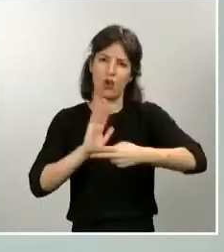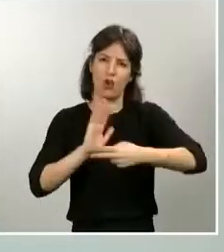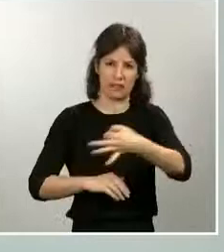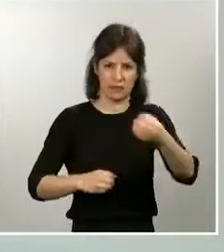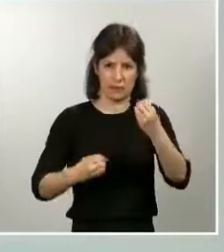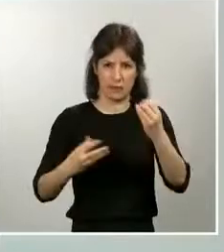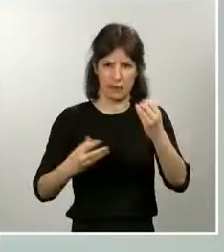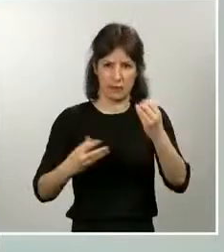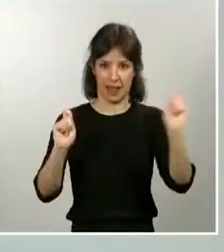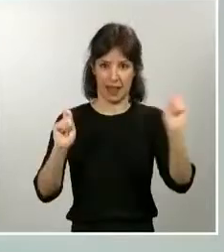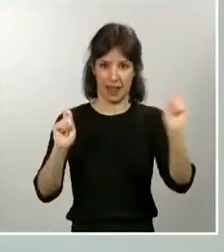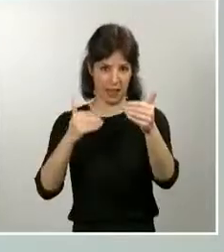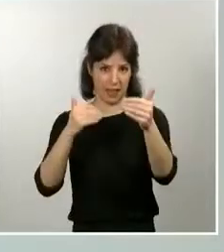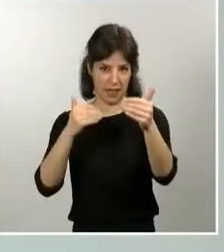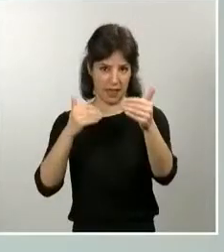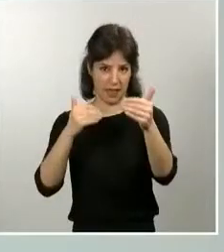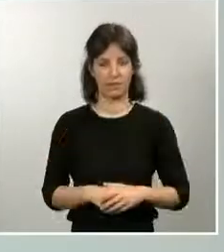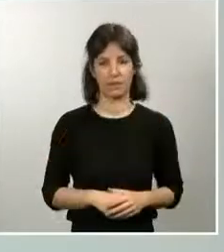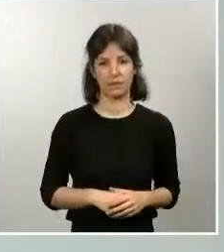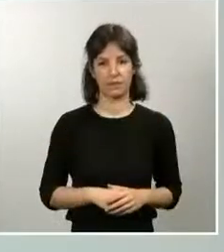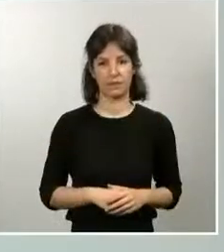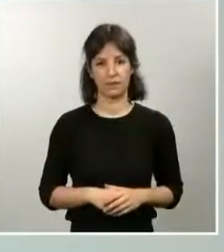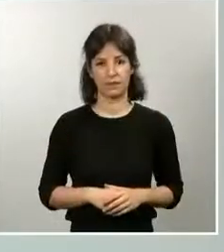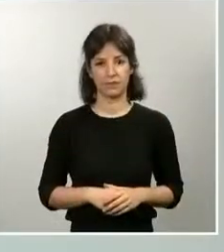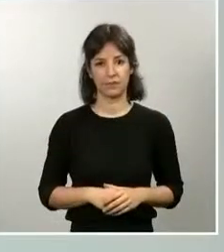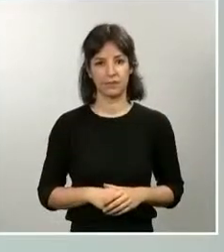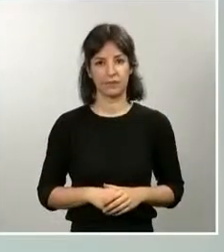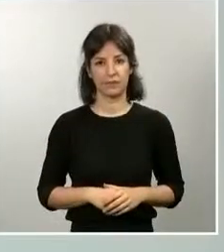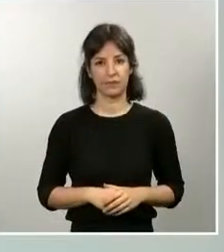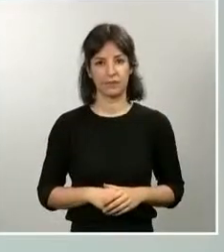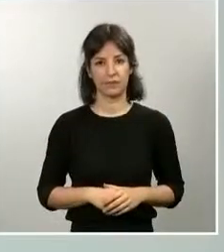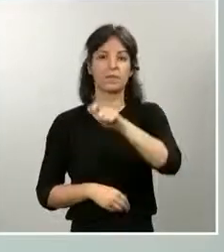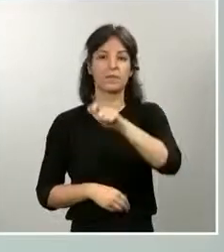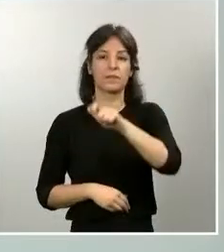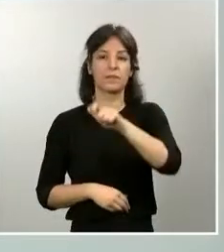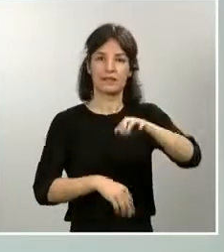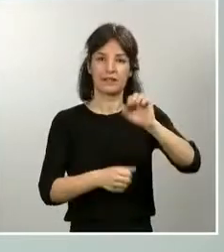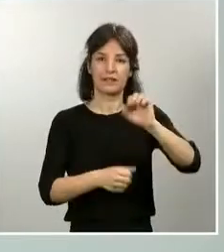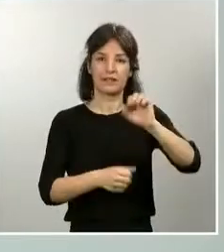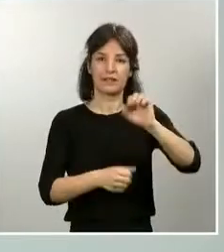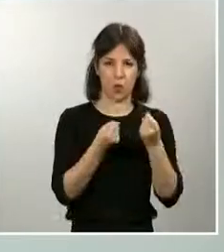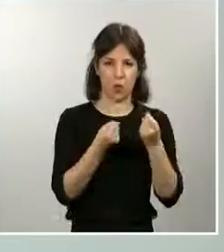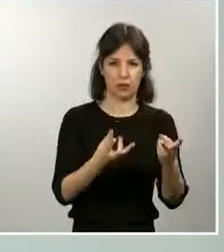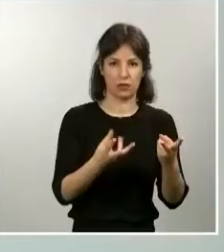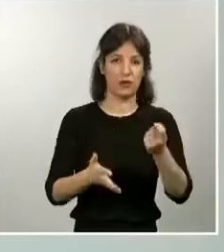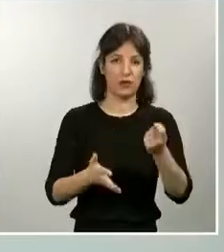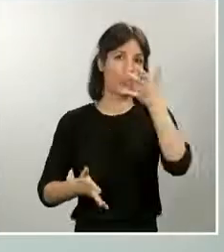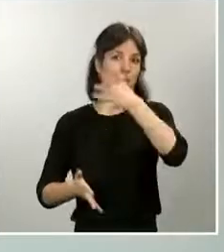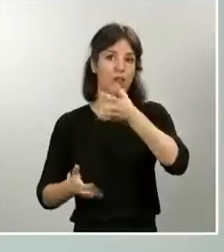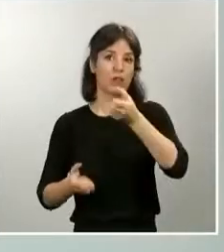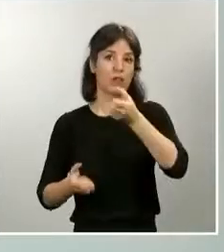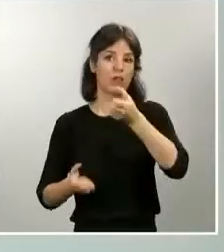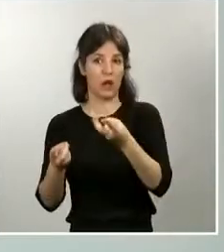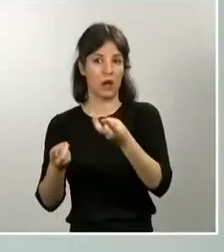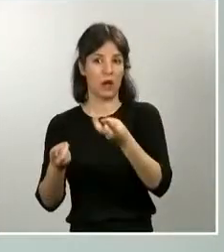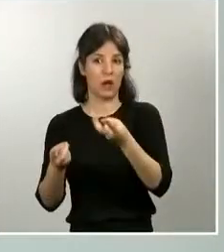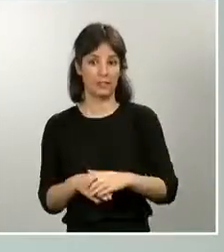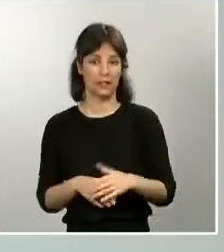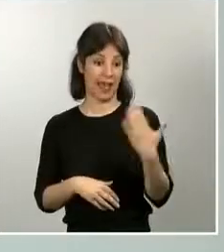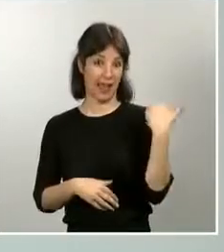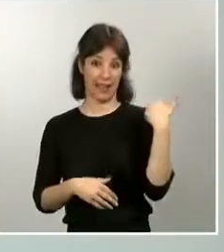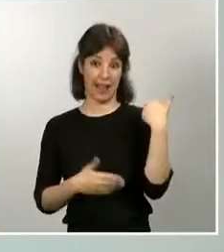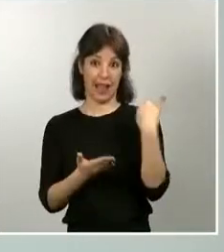En cuanto al número de detenidos y actas presentadas, en las últimas 24 horas, el número de personas detenidas ha sido de